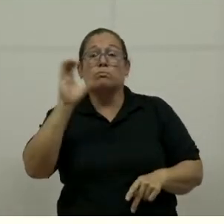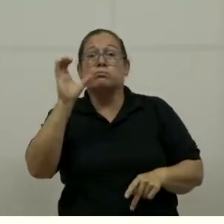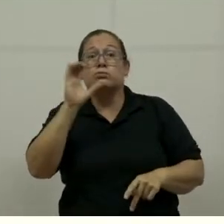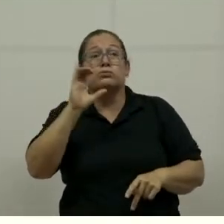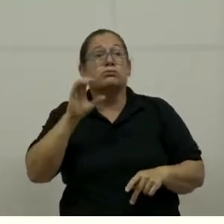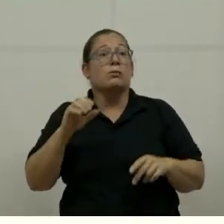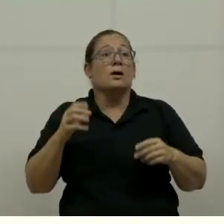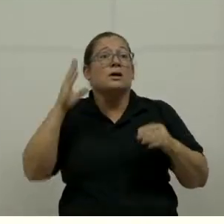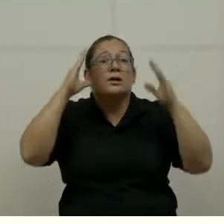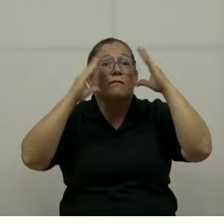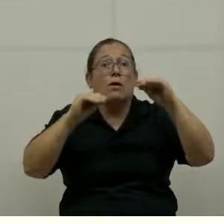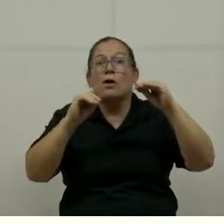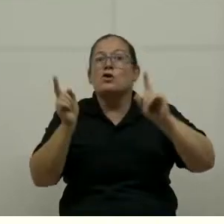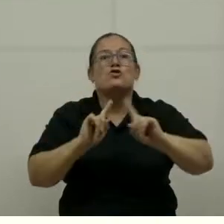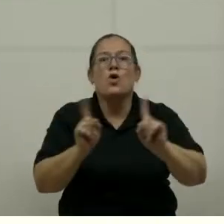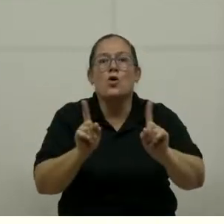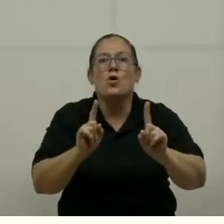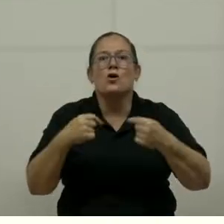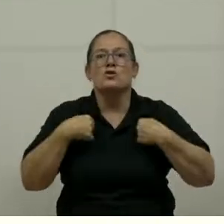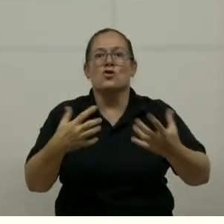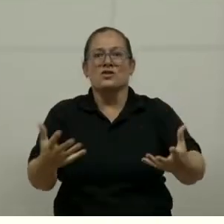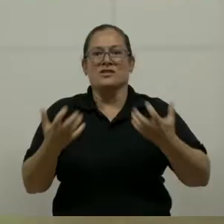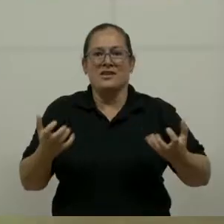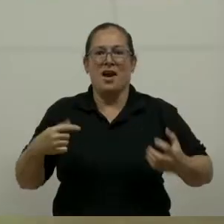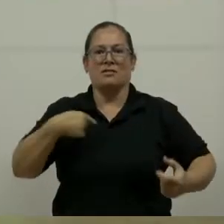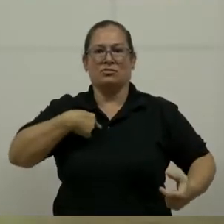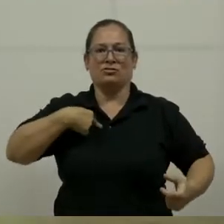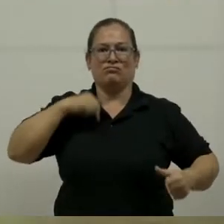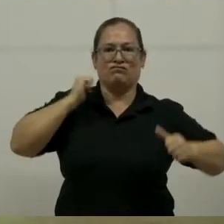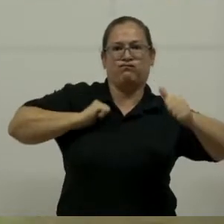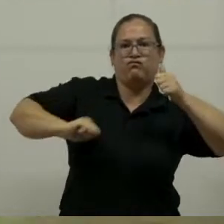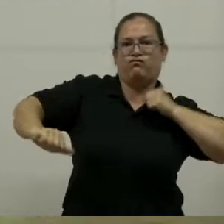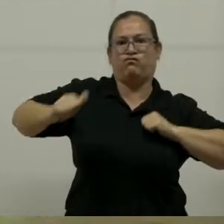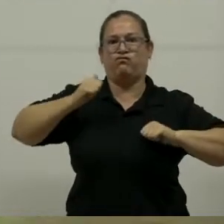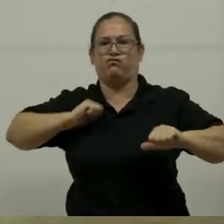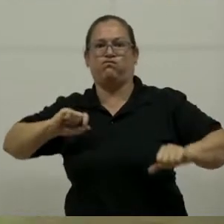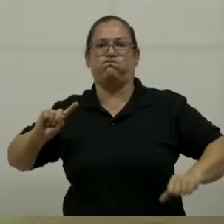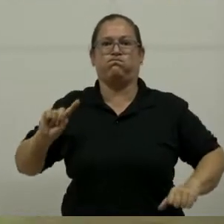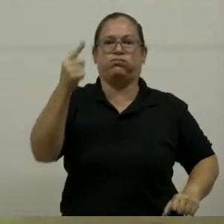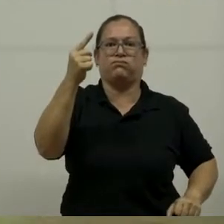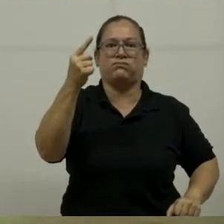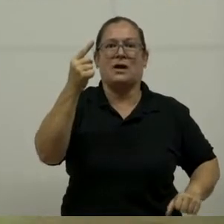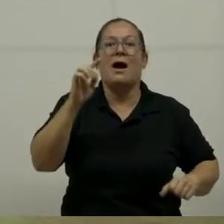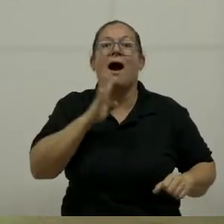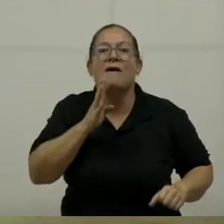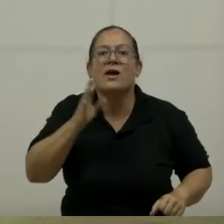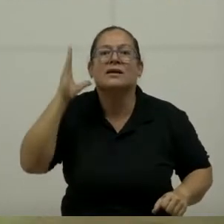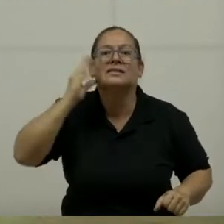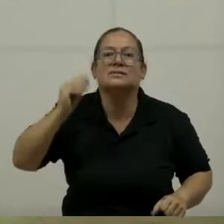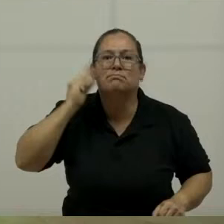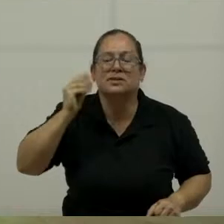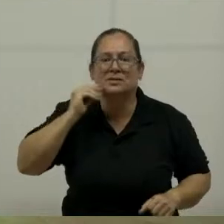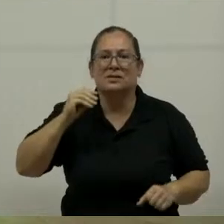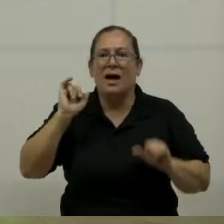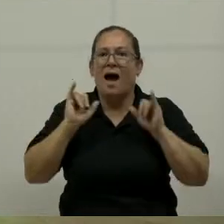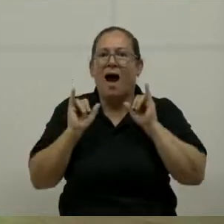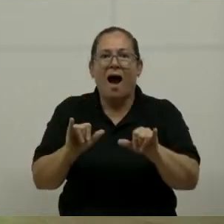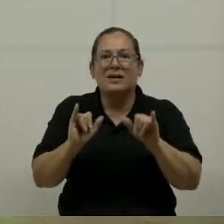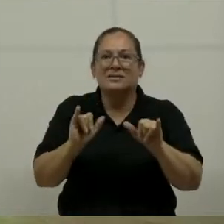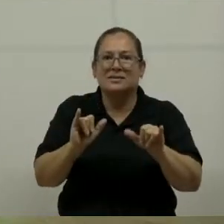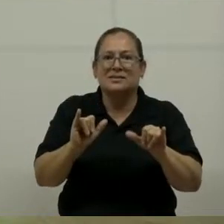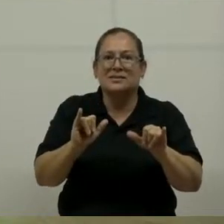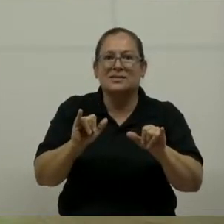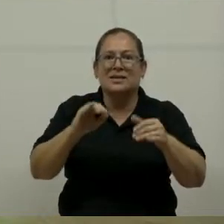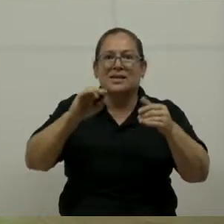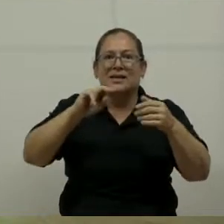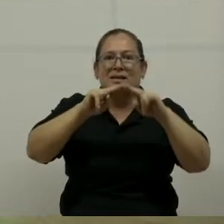que quieren ser es protagonistas de su viaje. Y eso es lo que necesitamos brindar. Hablar de experiencias, ¿verdad? Las redes sociales trajeron un cambio